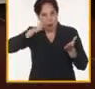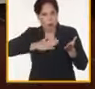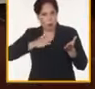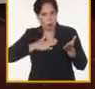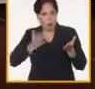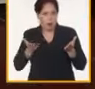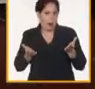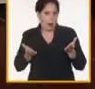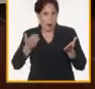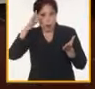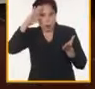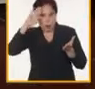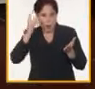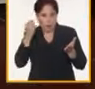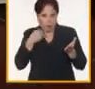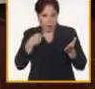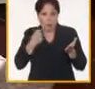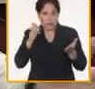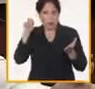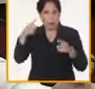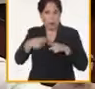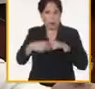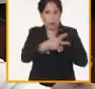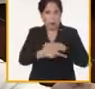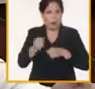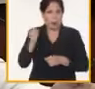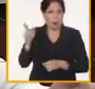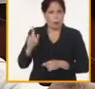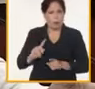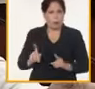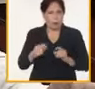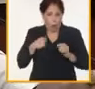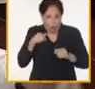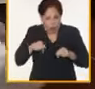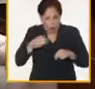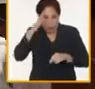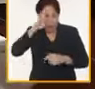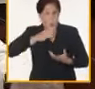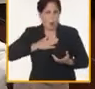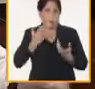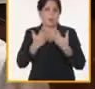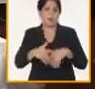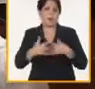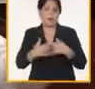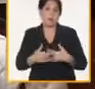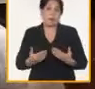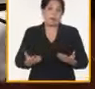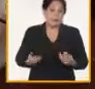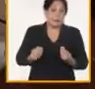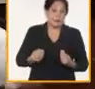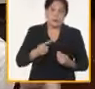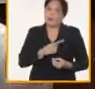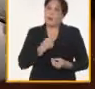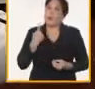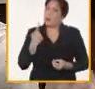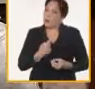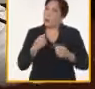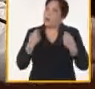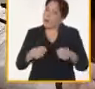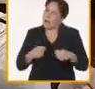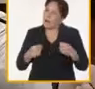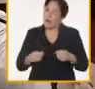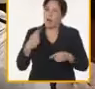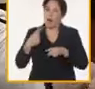pusimos aquí para la producción de alimentos? Entonces y volvemos a caer en un mecanismo de gestión o sea de que de alguna manera nosotros podemos reclutar